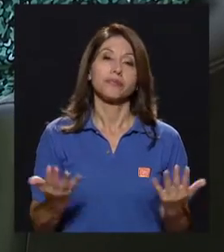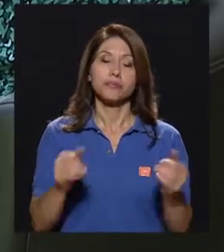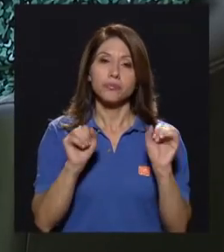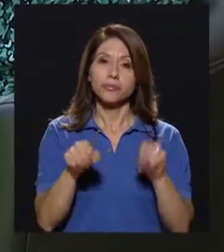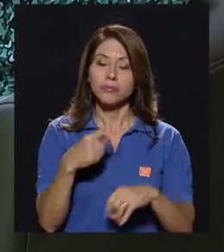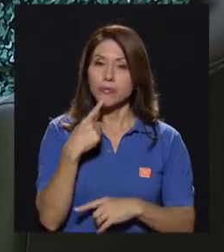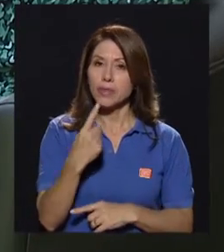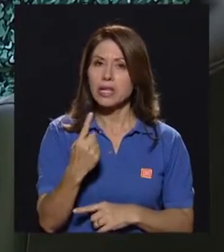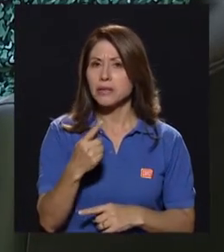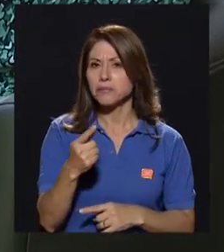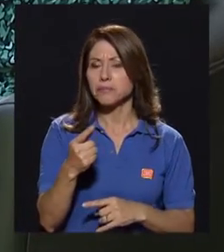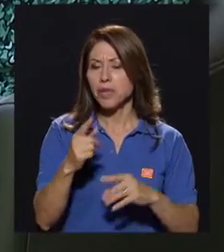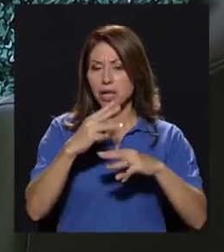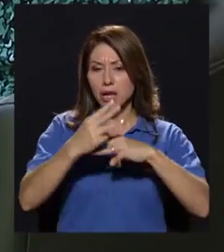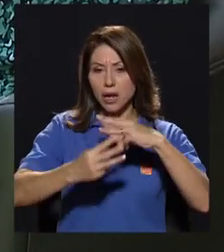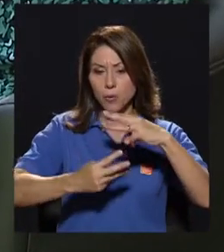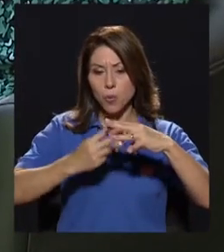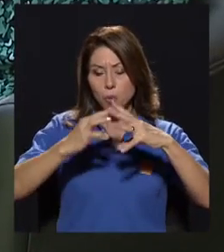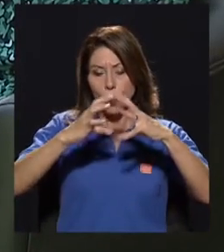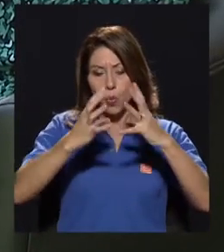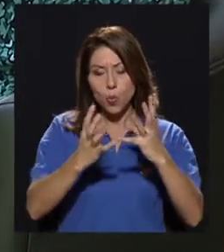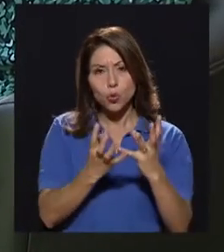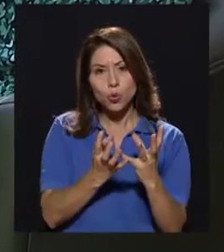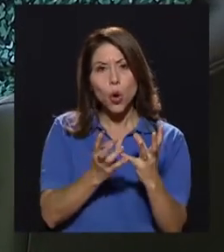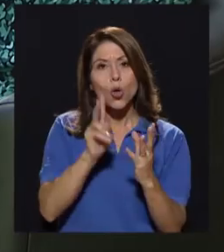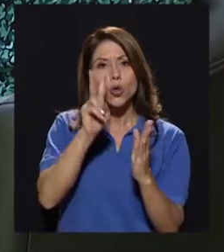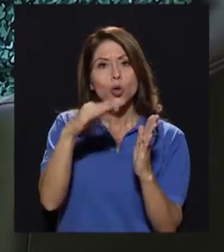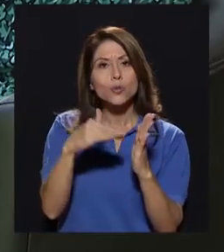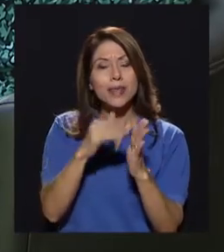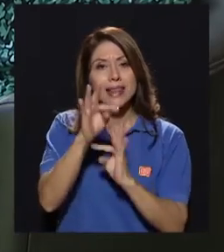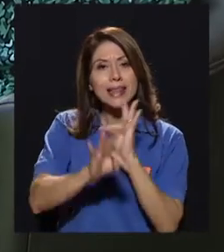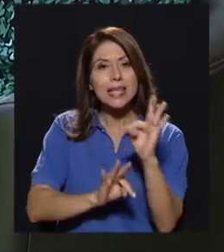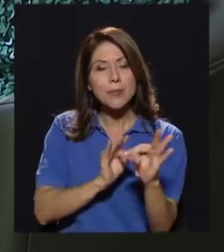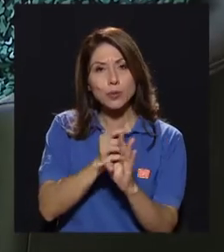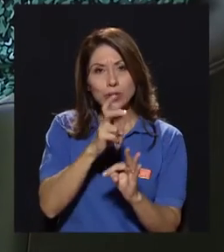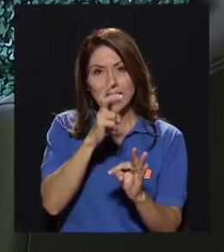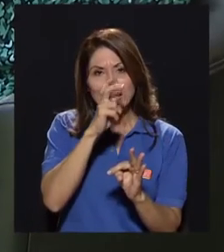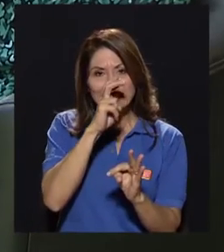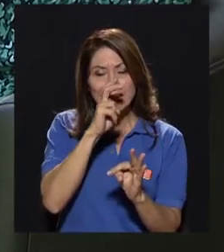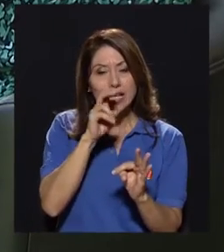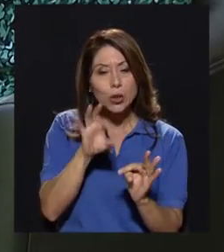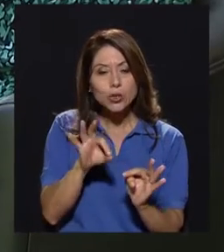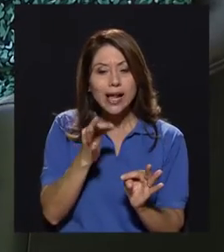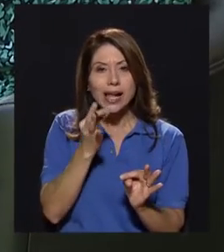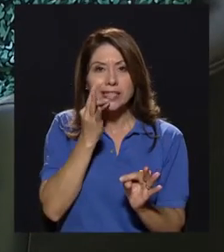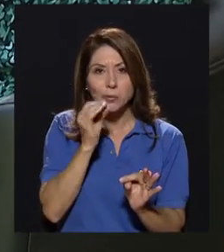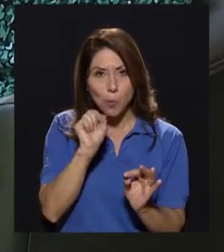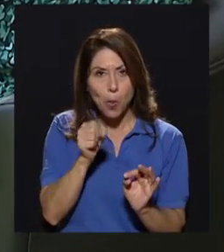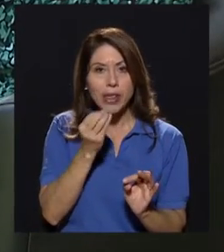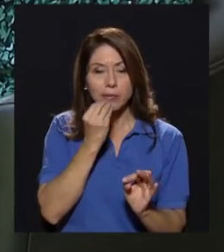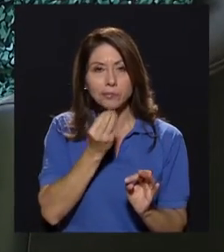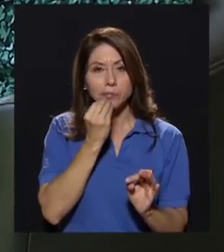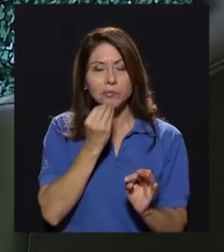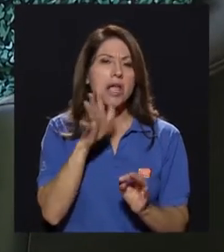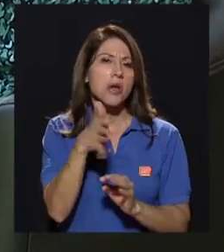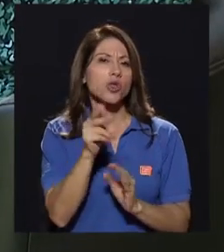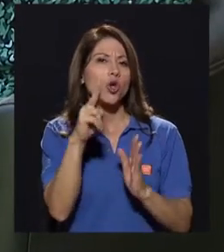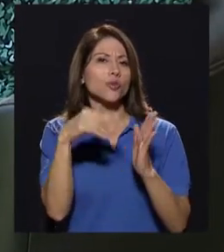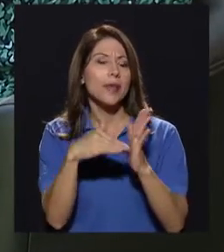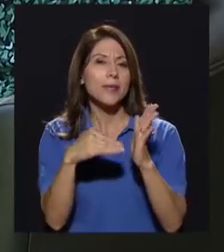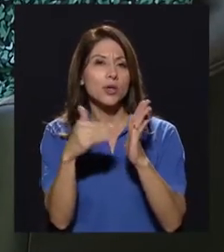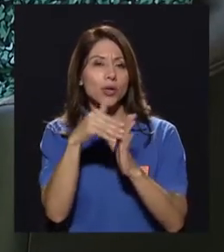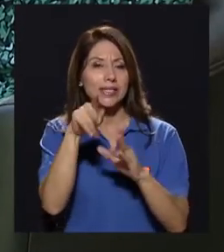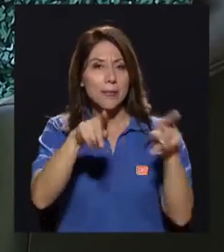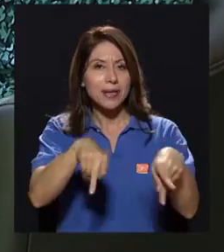Te puedo decir que alrededor del mundo hay dos mil especies de insectos comestibles. Y hay alrededor de dos mil